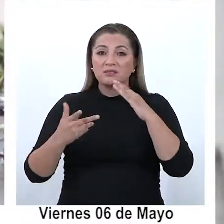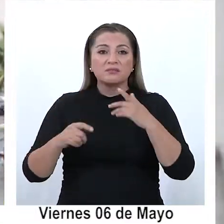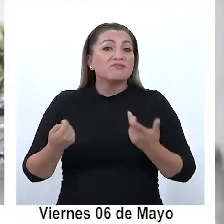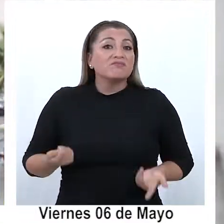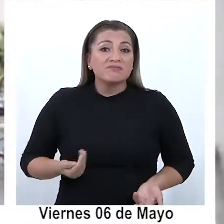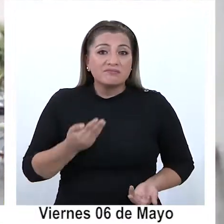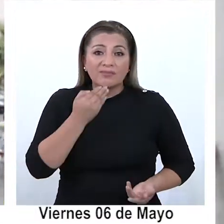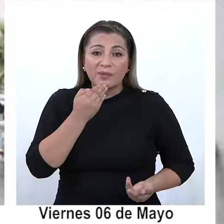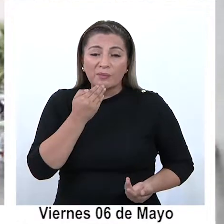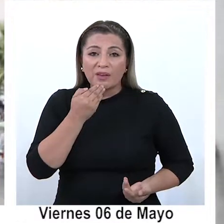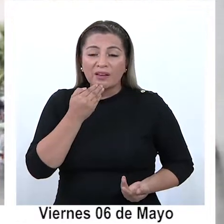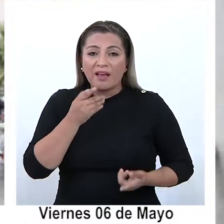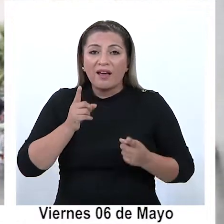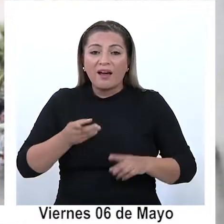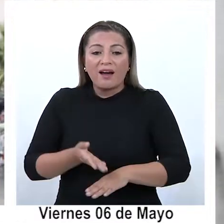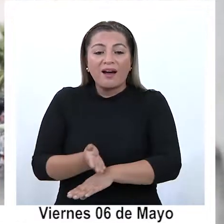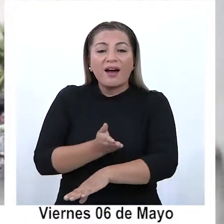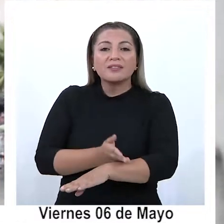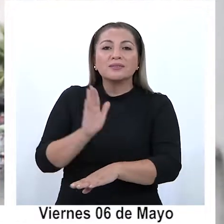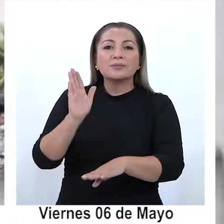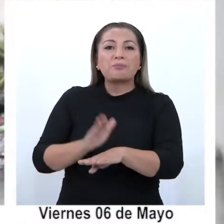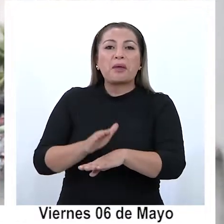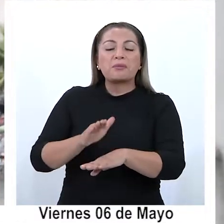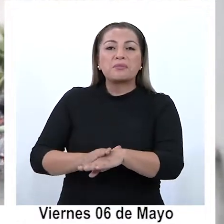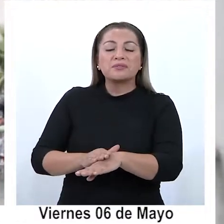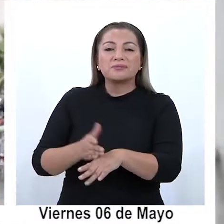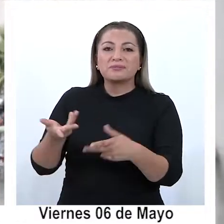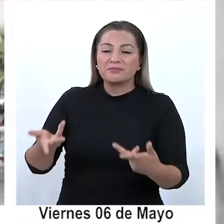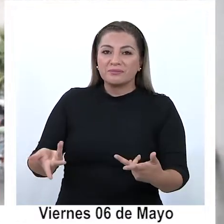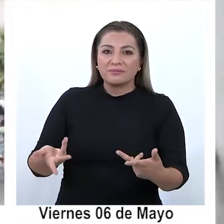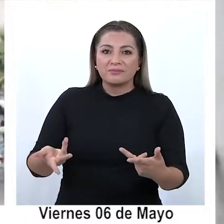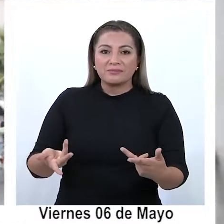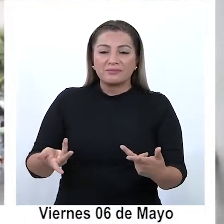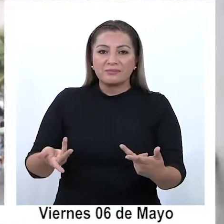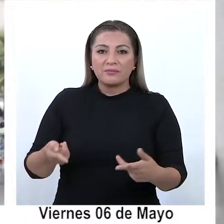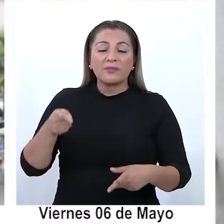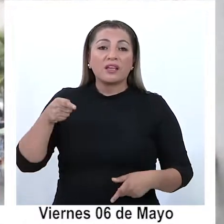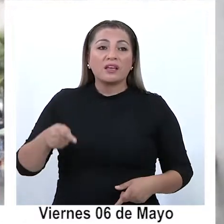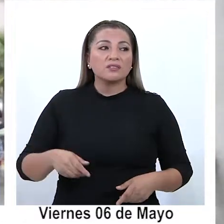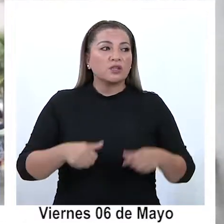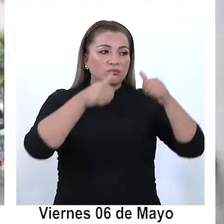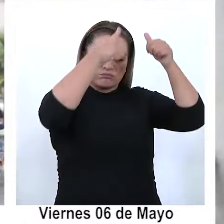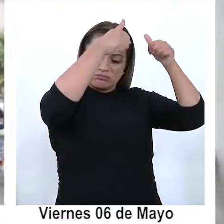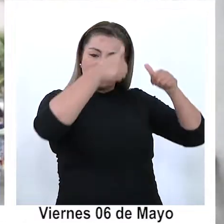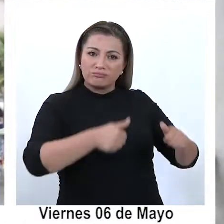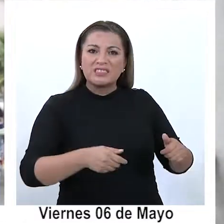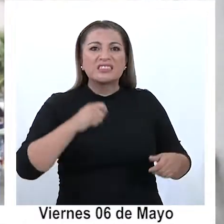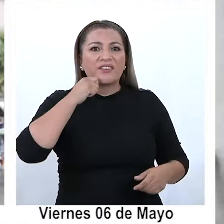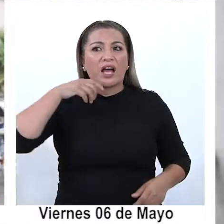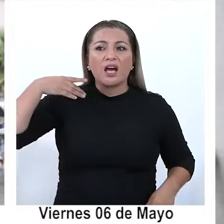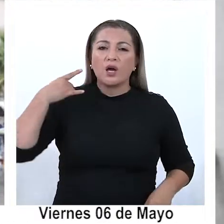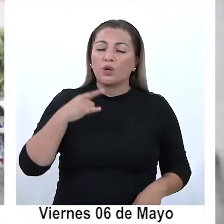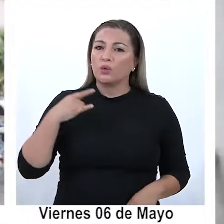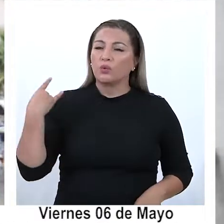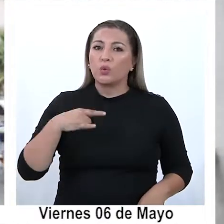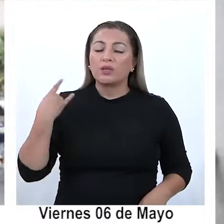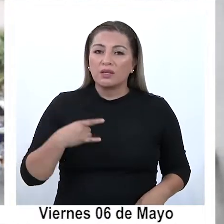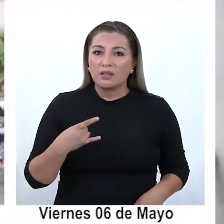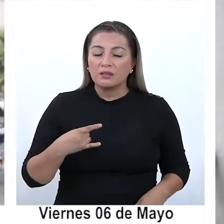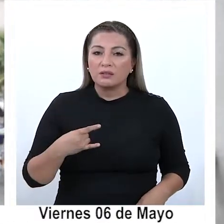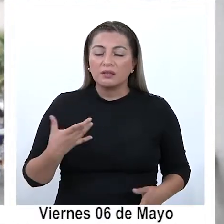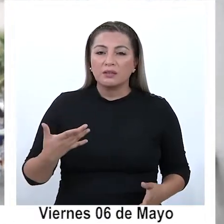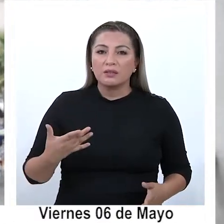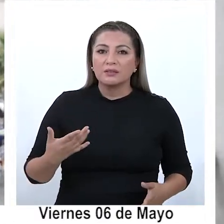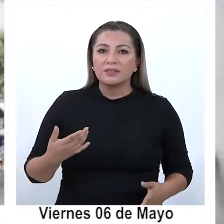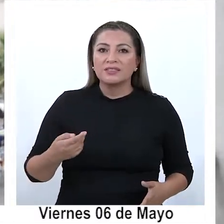inhibe de que se tengan que solicitar las autorizaciones correspondientes, de manera que eso cierre por mucho que sea una acción de emergencia, no